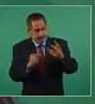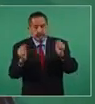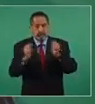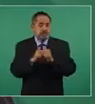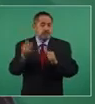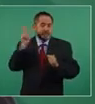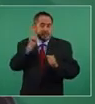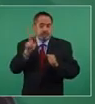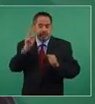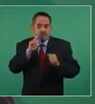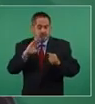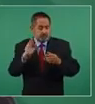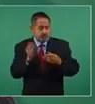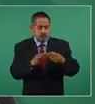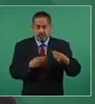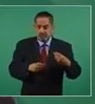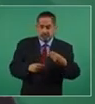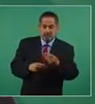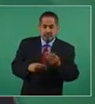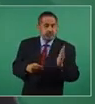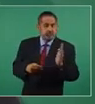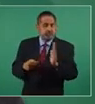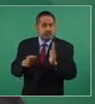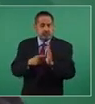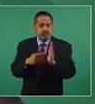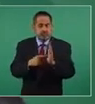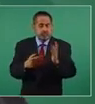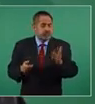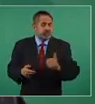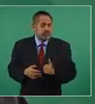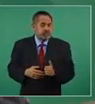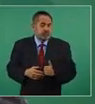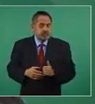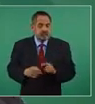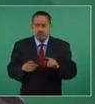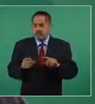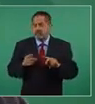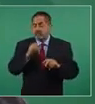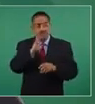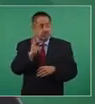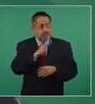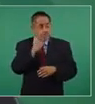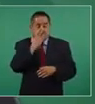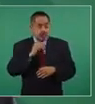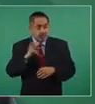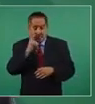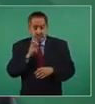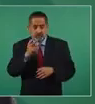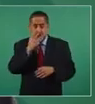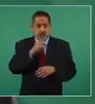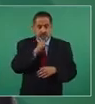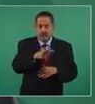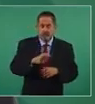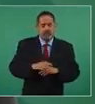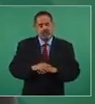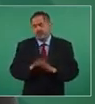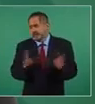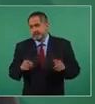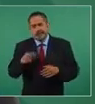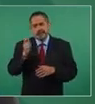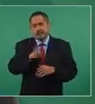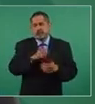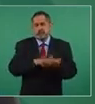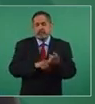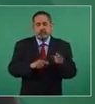porque lo otro, ya lo dije y lo repito, tiene que ver con